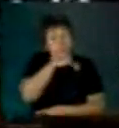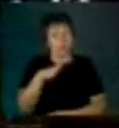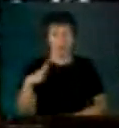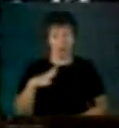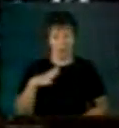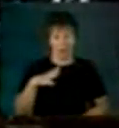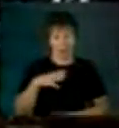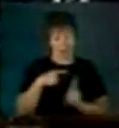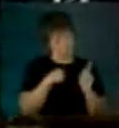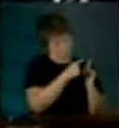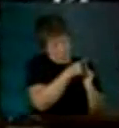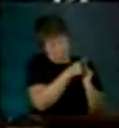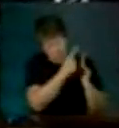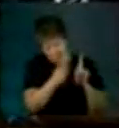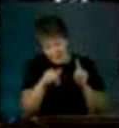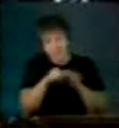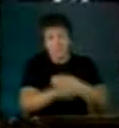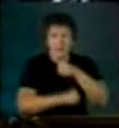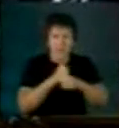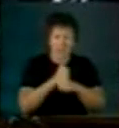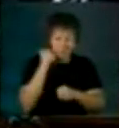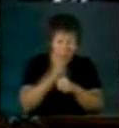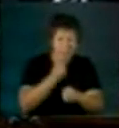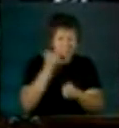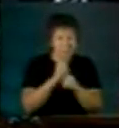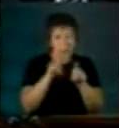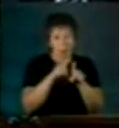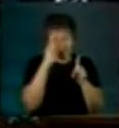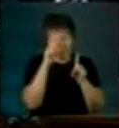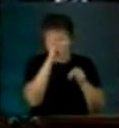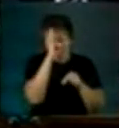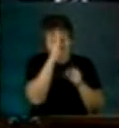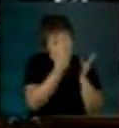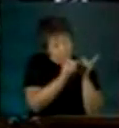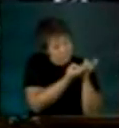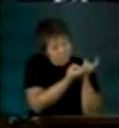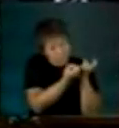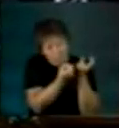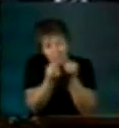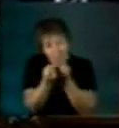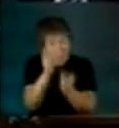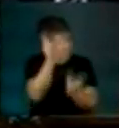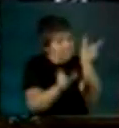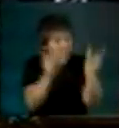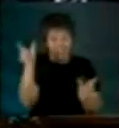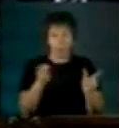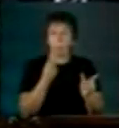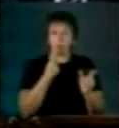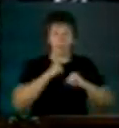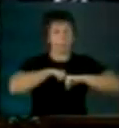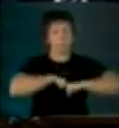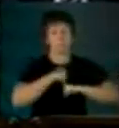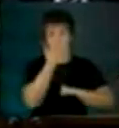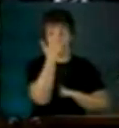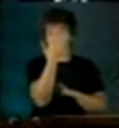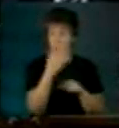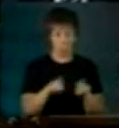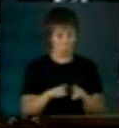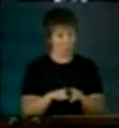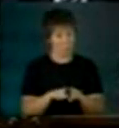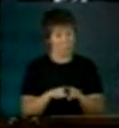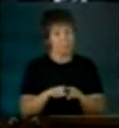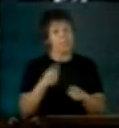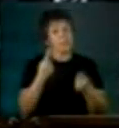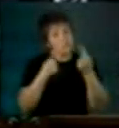Estos últimos años han sido entonces de intenso aprendizaje para todos los actores políticos. Es